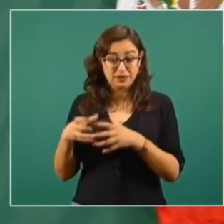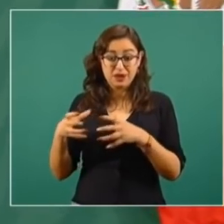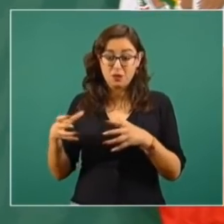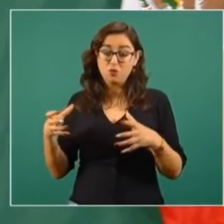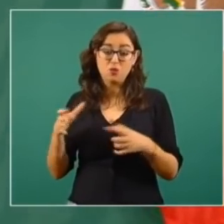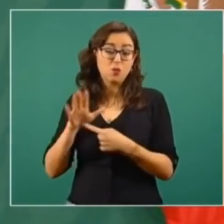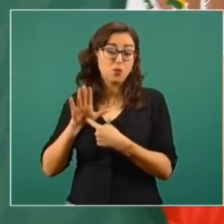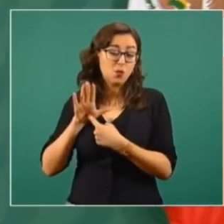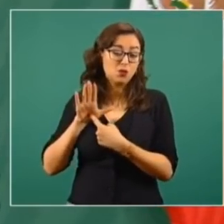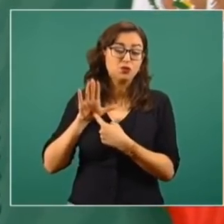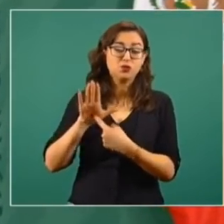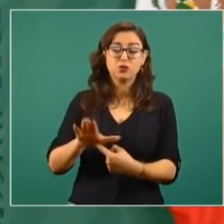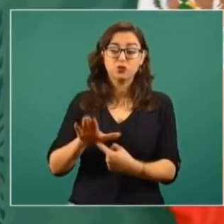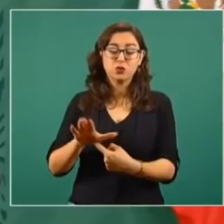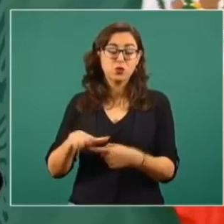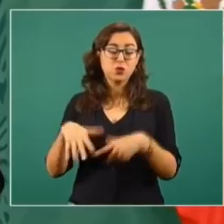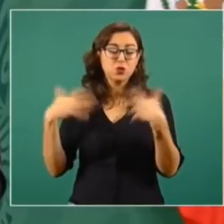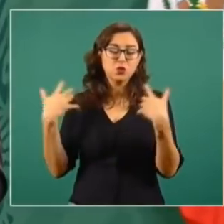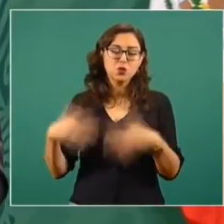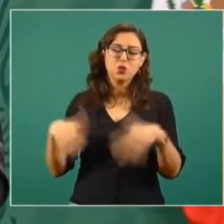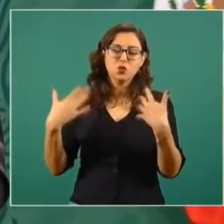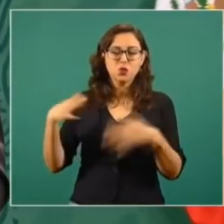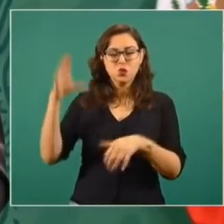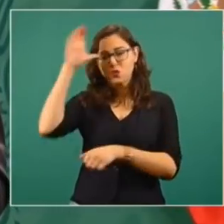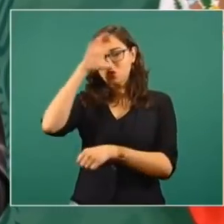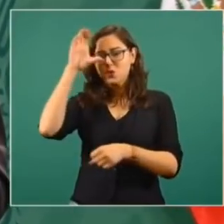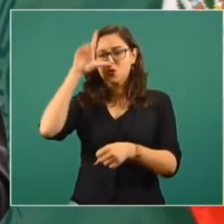esplendor la gran cultura maya,